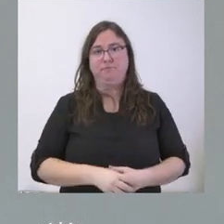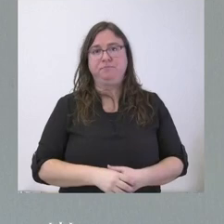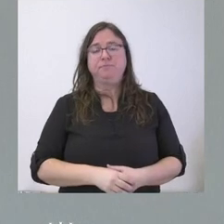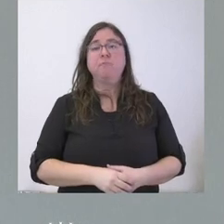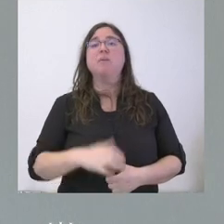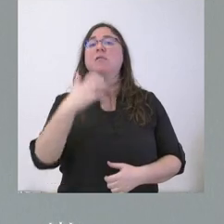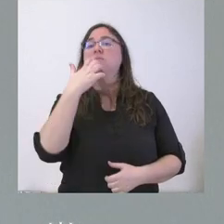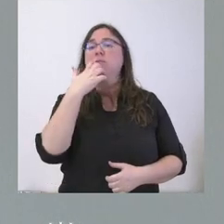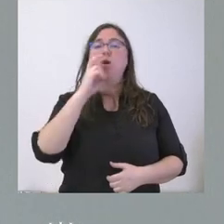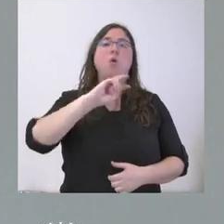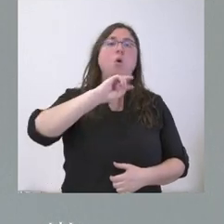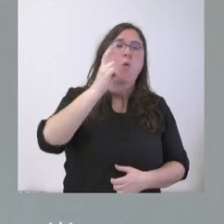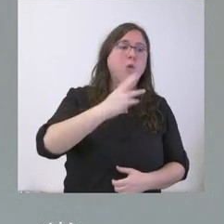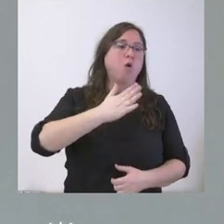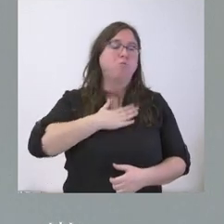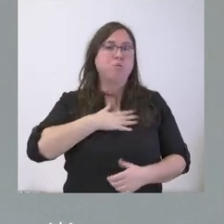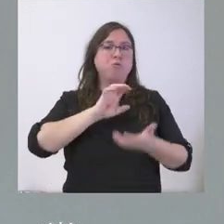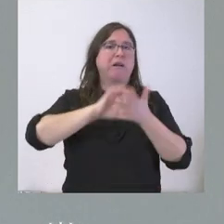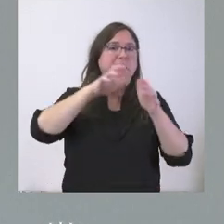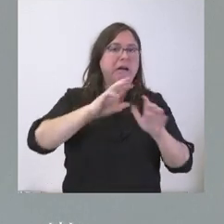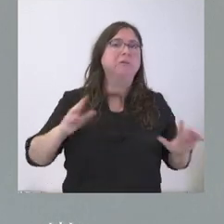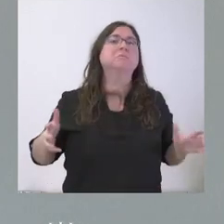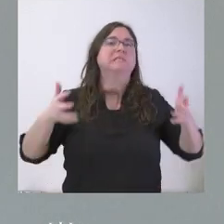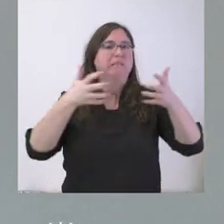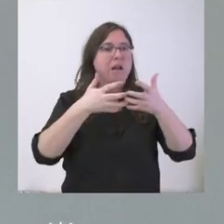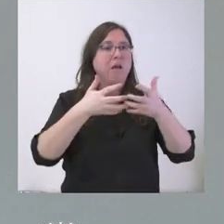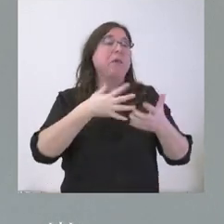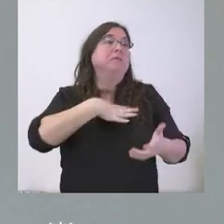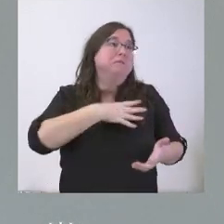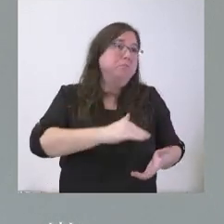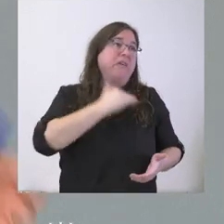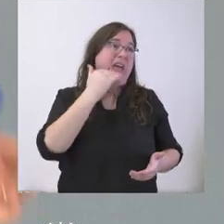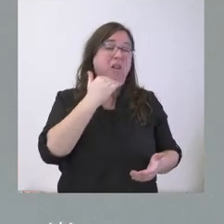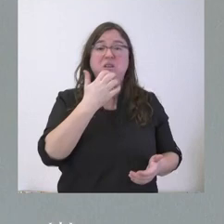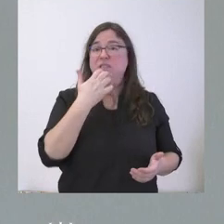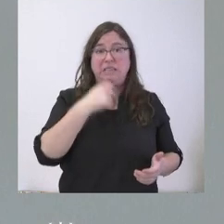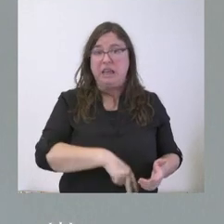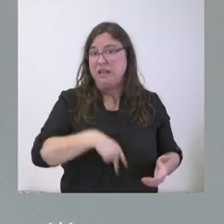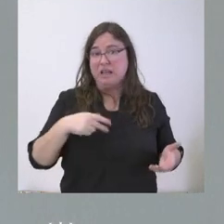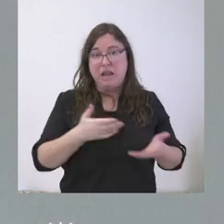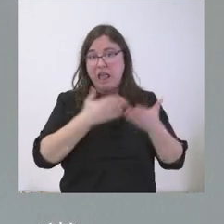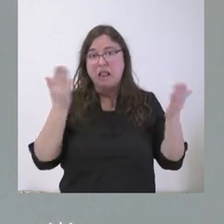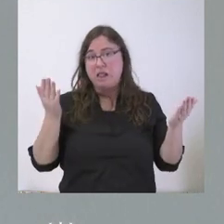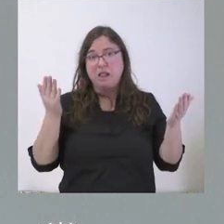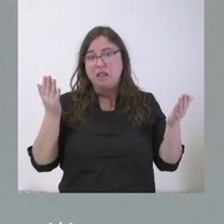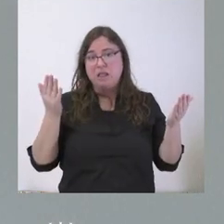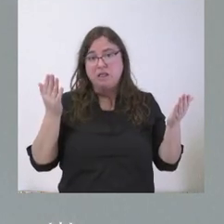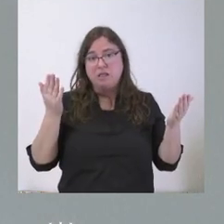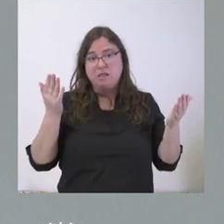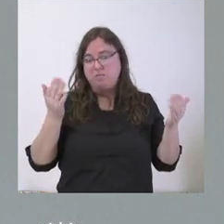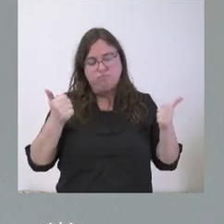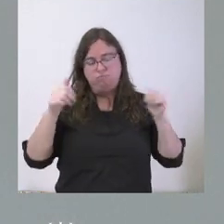Si se anuncia un establecimiento propio de Castilla y León en Internet, pues, también se puede hacer alguna actuación en ese sentido. Pero, si es genérico, pues, es mucho más